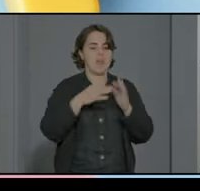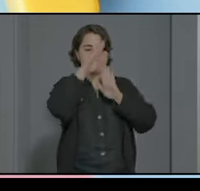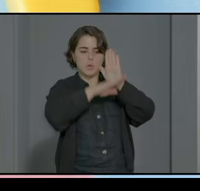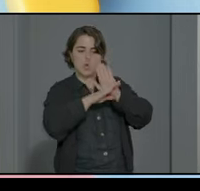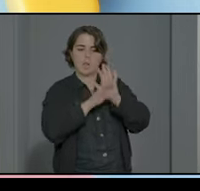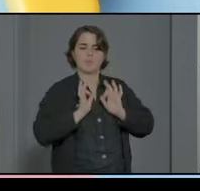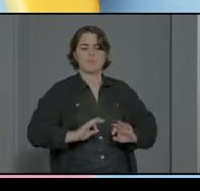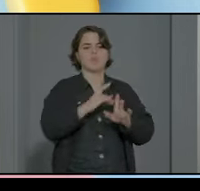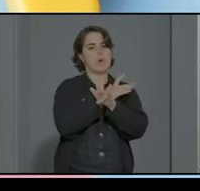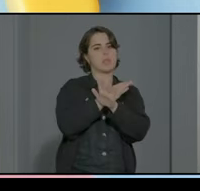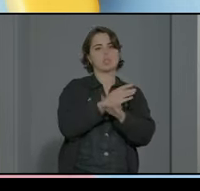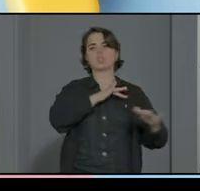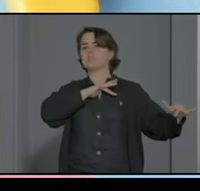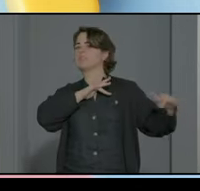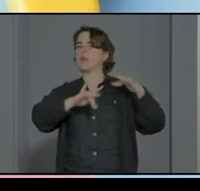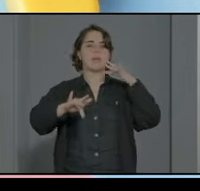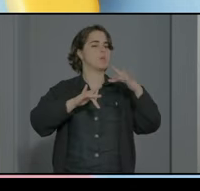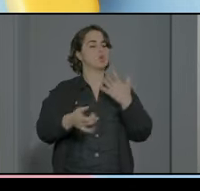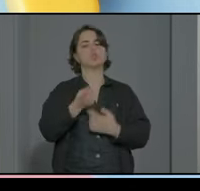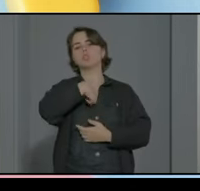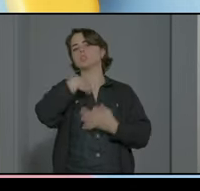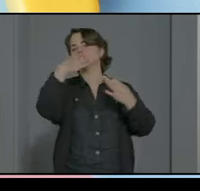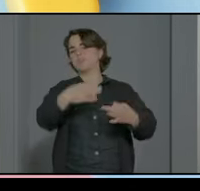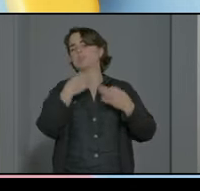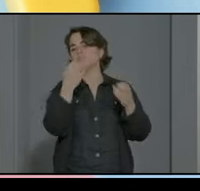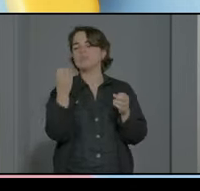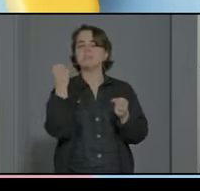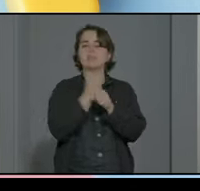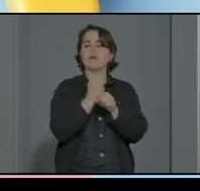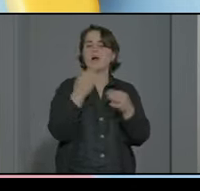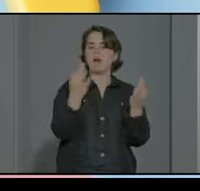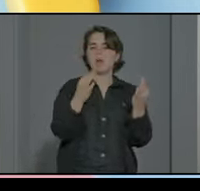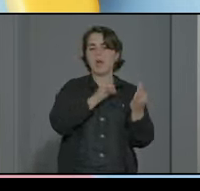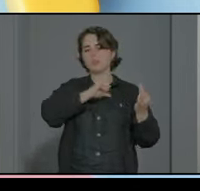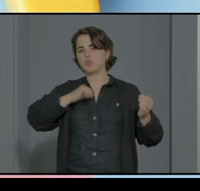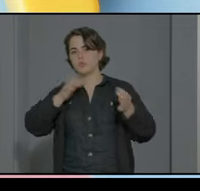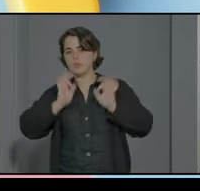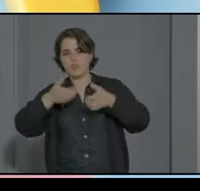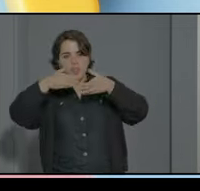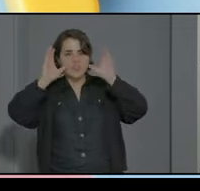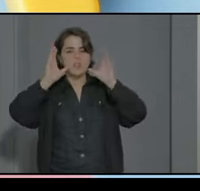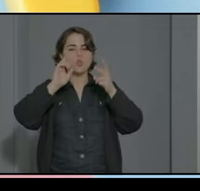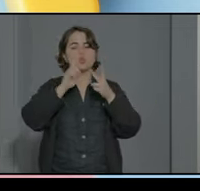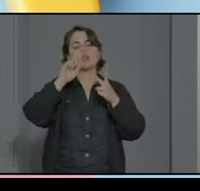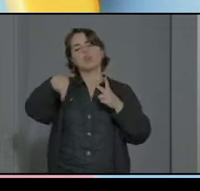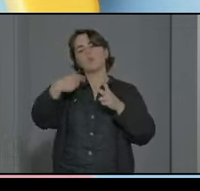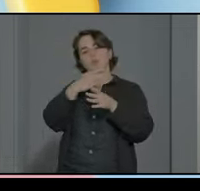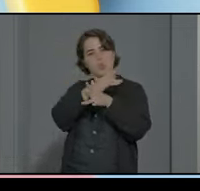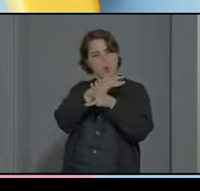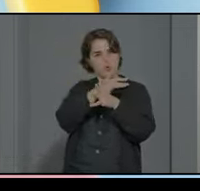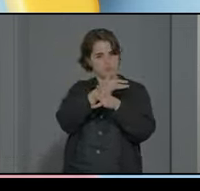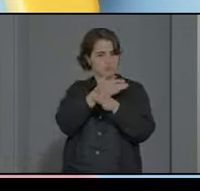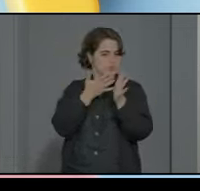dinámicos en los que trabajamos actividades de autonomía de desayuno y después juegos esto es